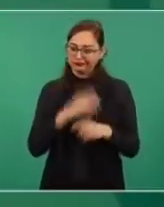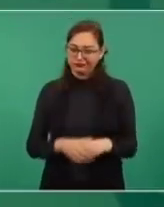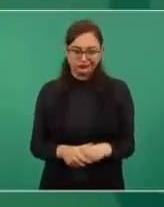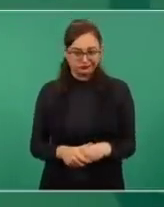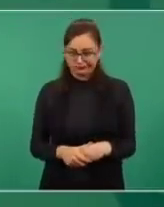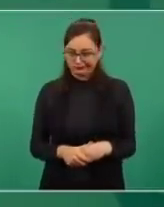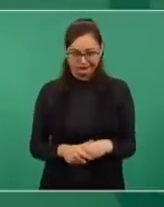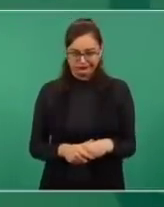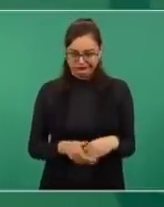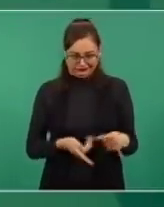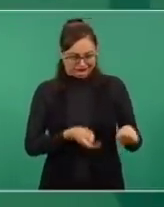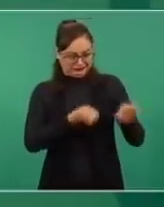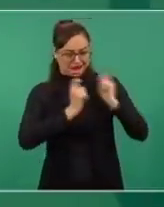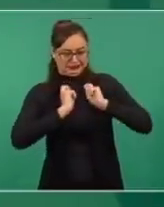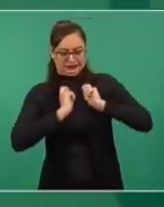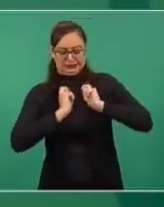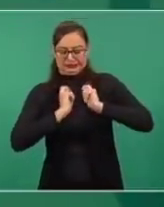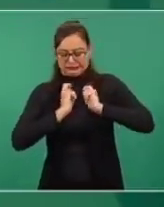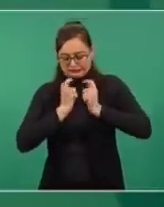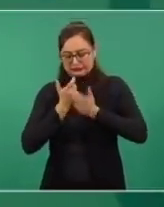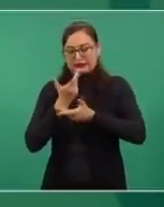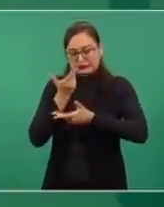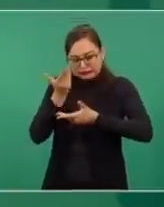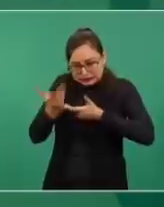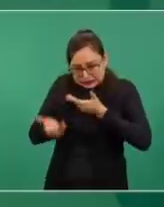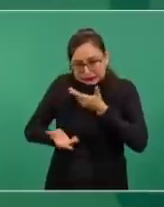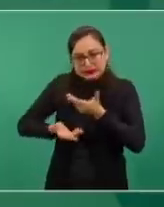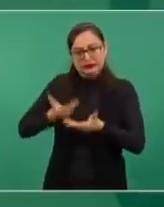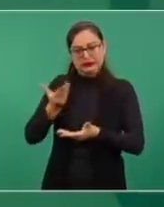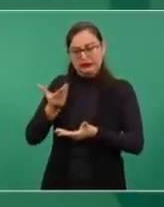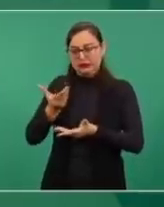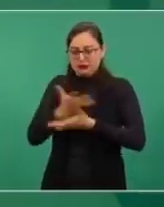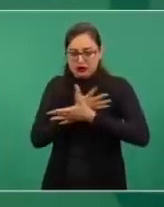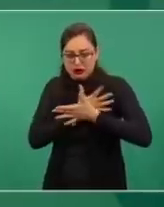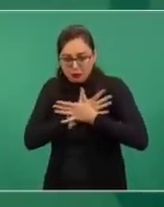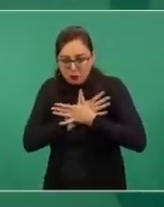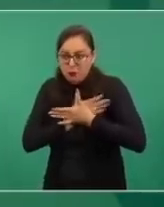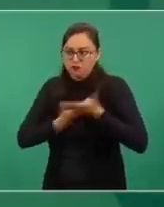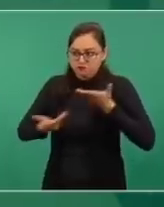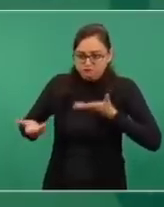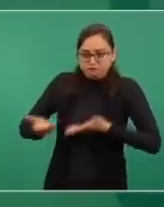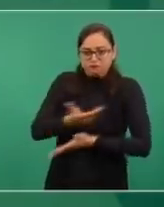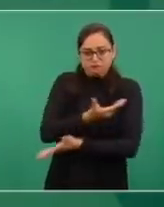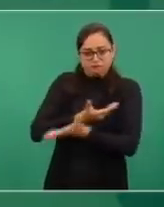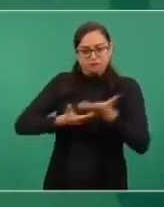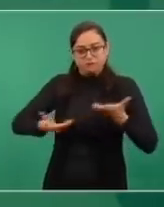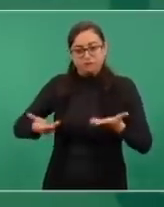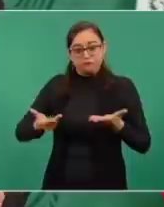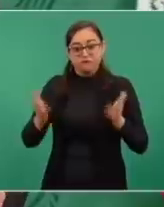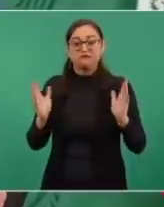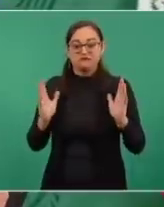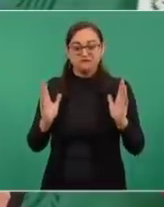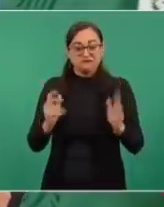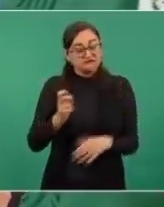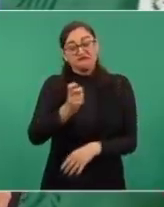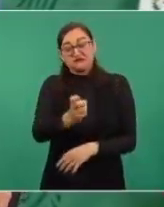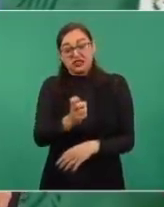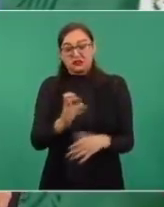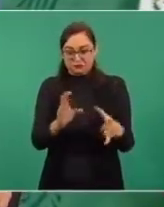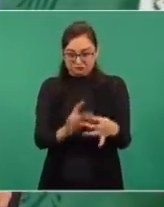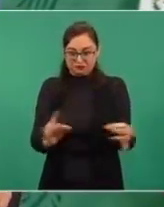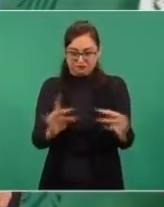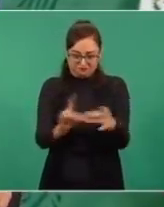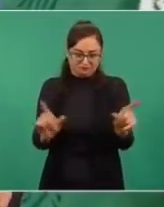es servicio, es llevar a la práctica el amor al prójimo. Pero eso es lo que quería